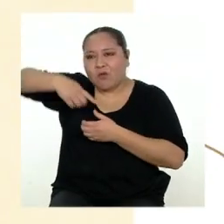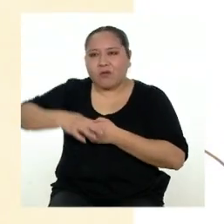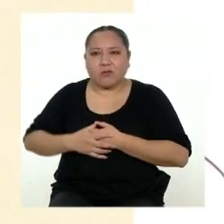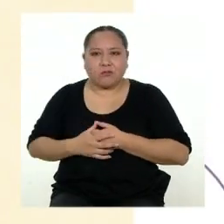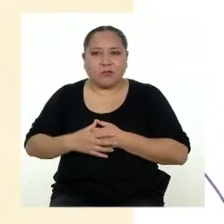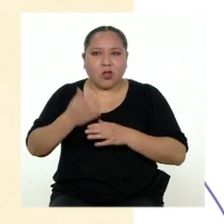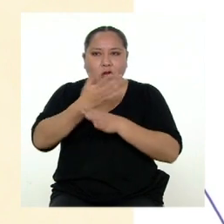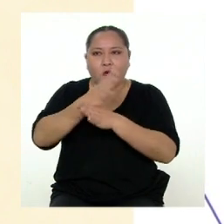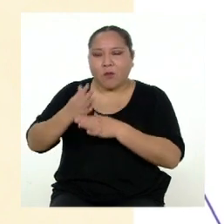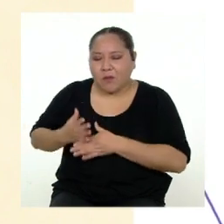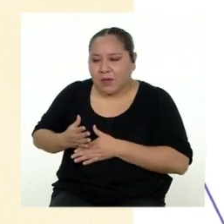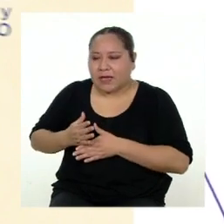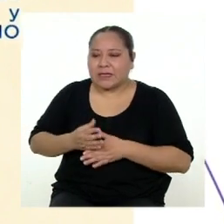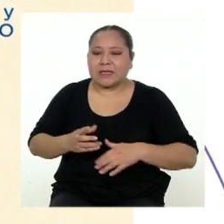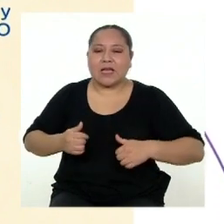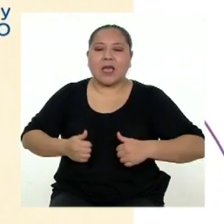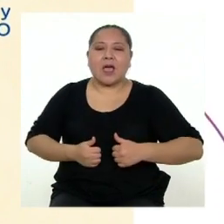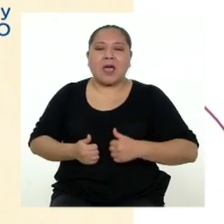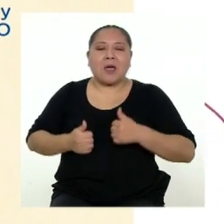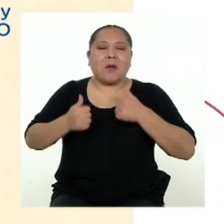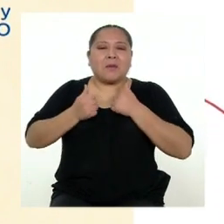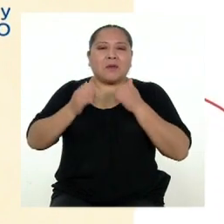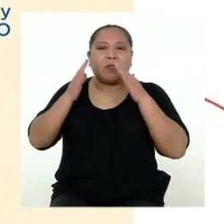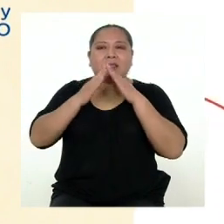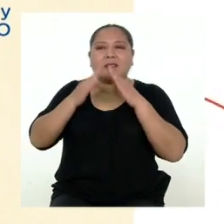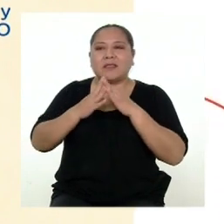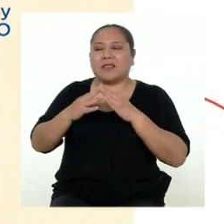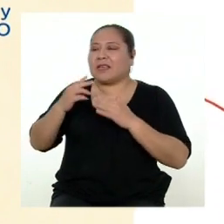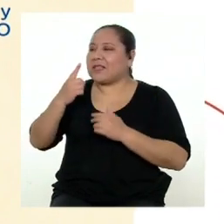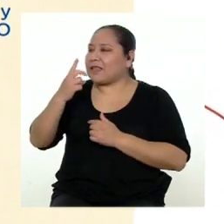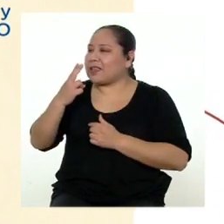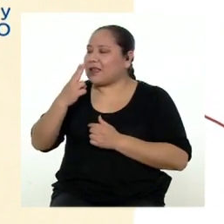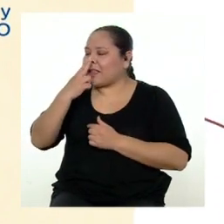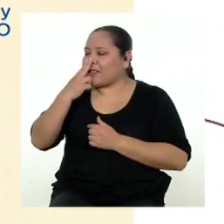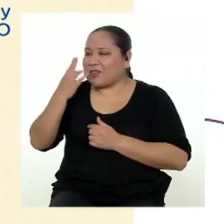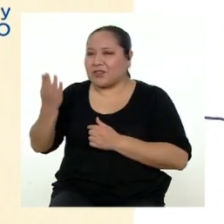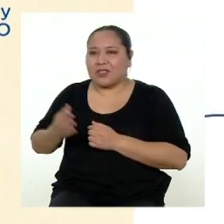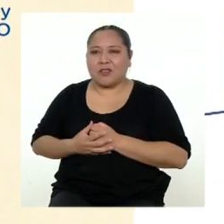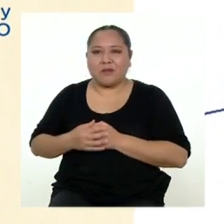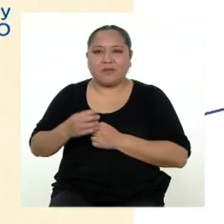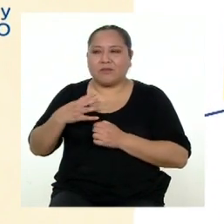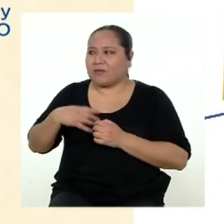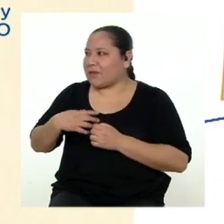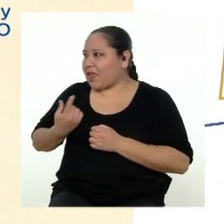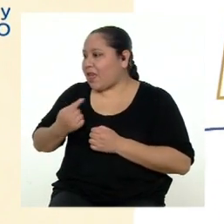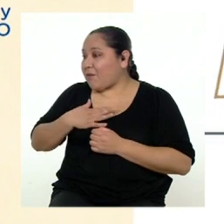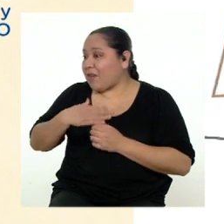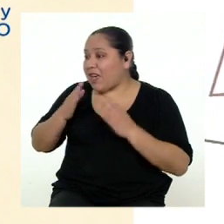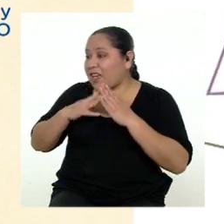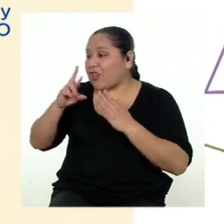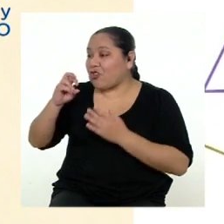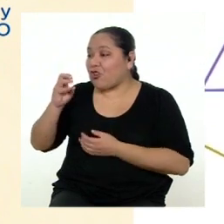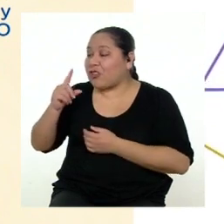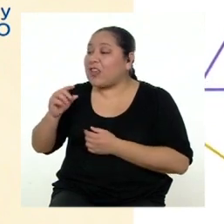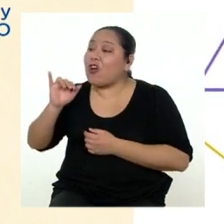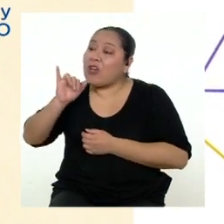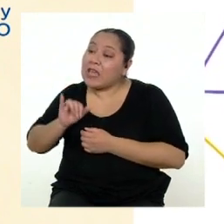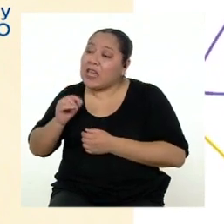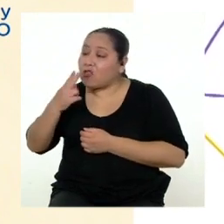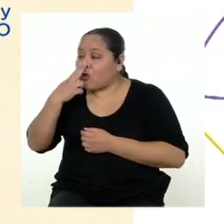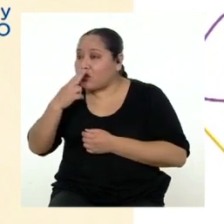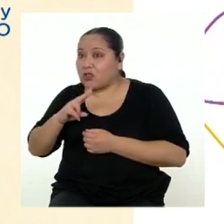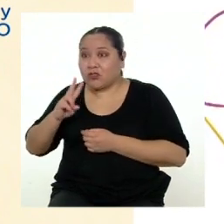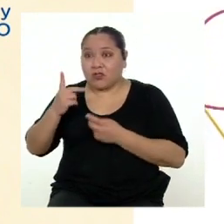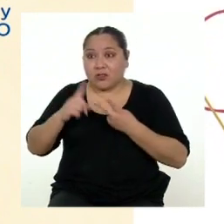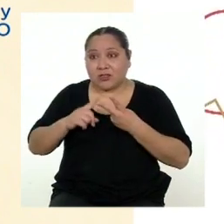Convivencia y bienestar en el hogar de Tocino. Para empezar, nuestro hogar es de Rodrigo y Tocino. Y en